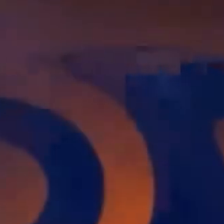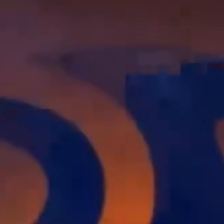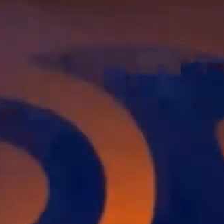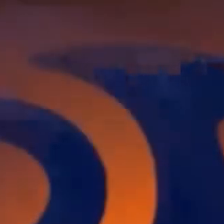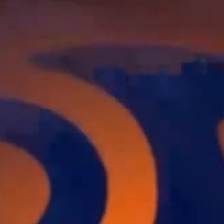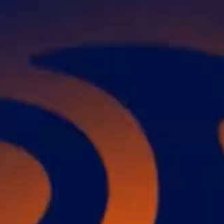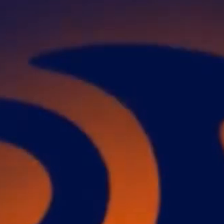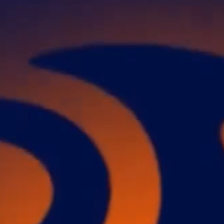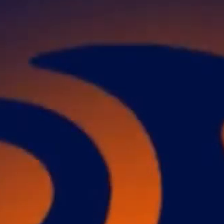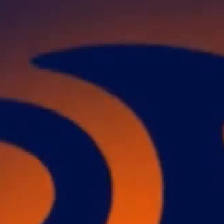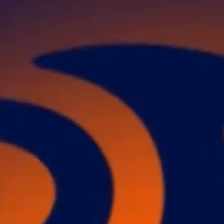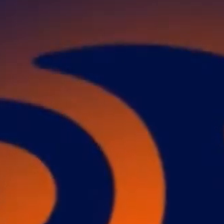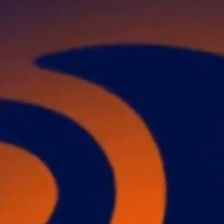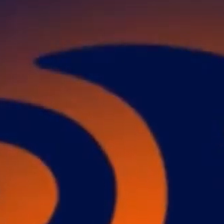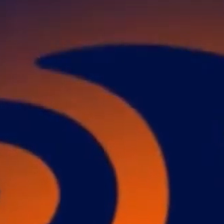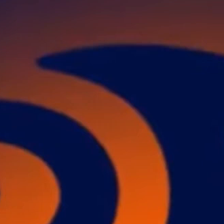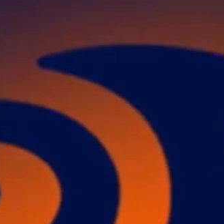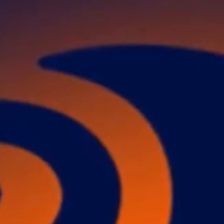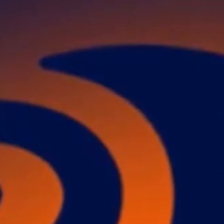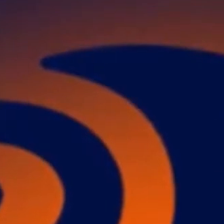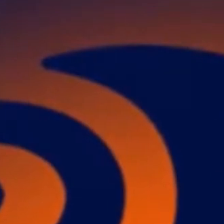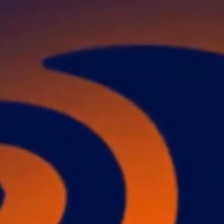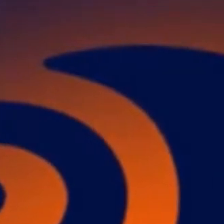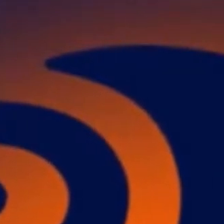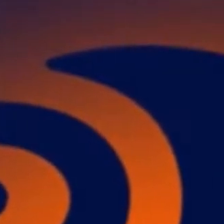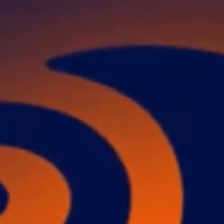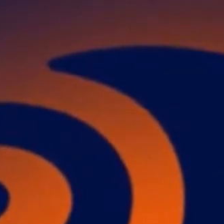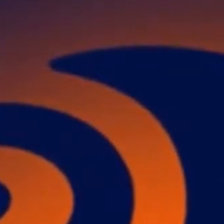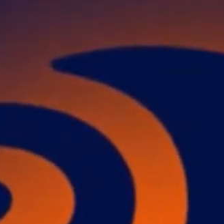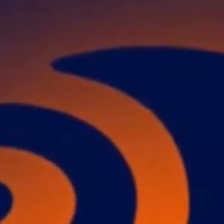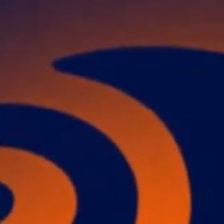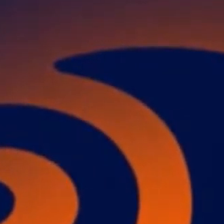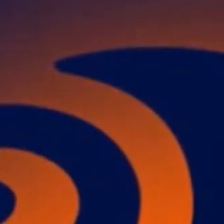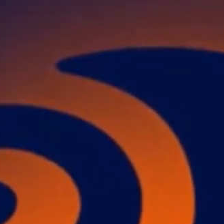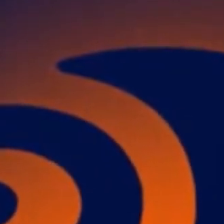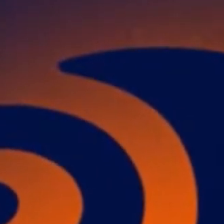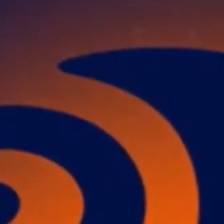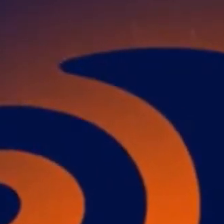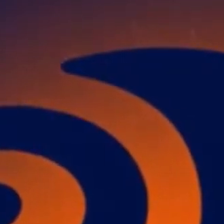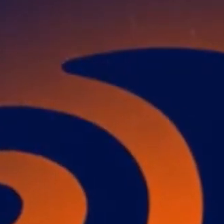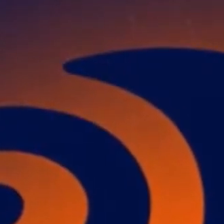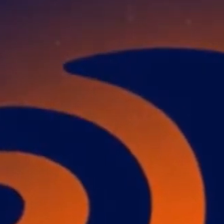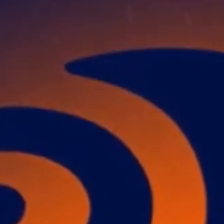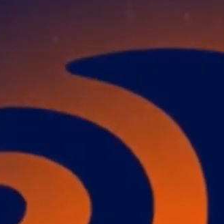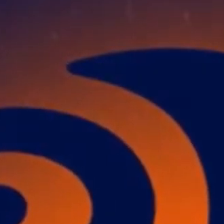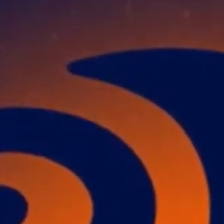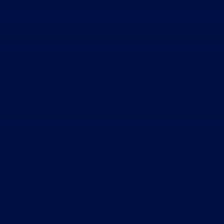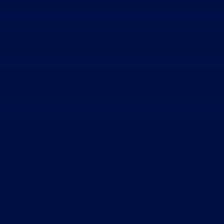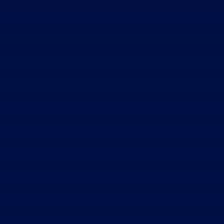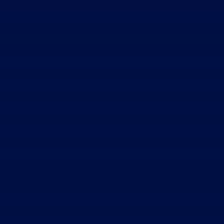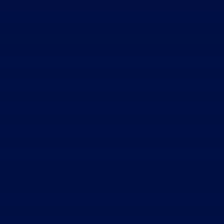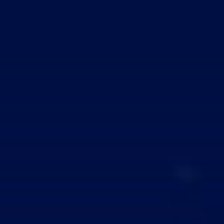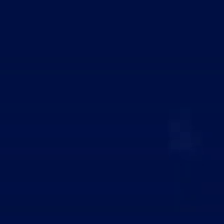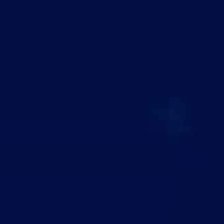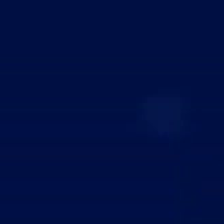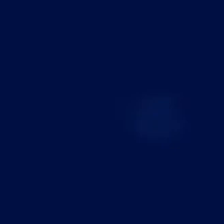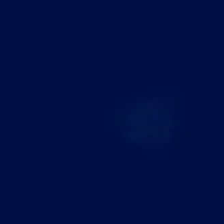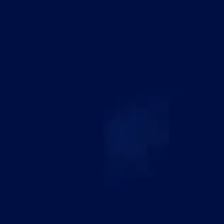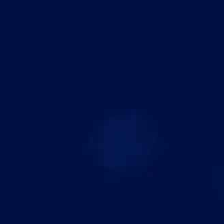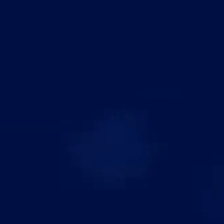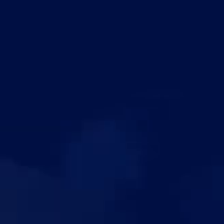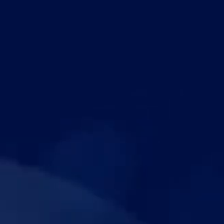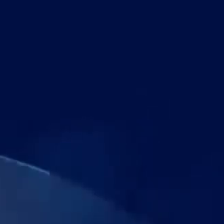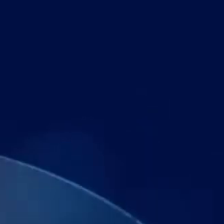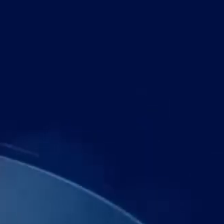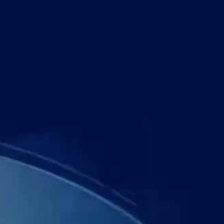A continuación, RTVC Noticias, emisión Mediodía. Este programa es para toda la